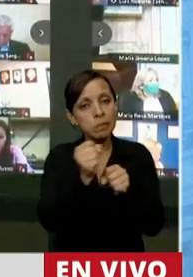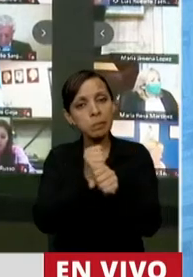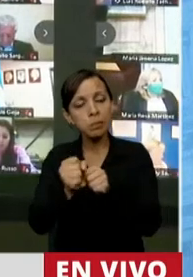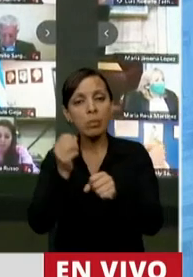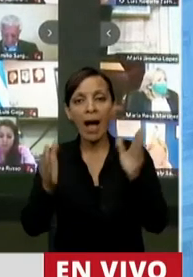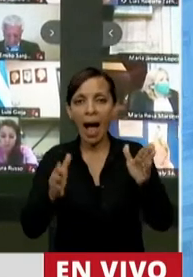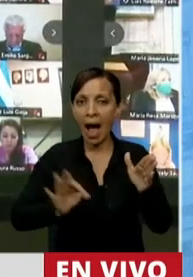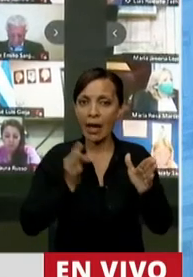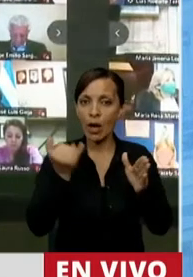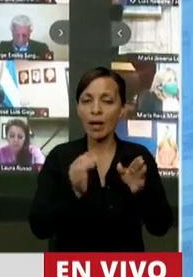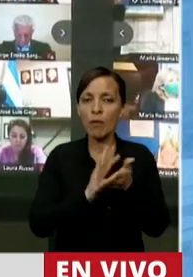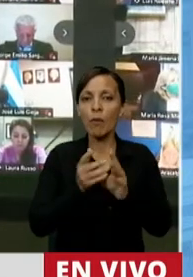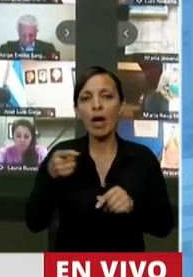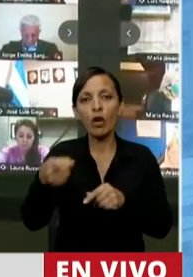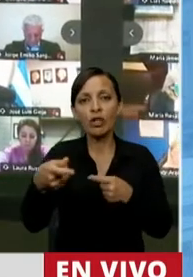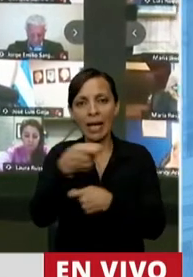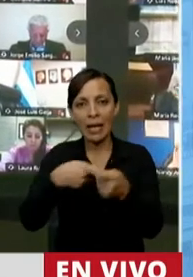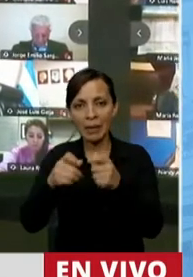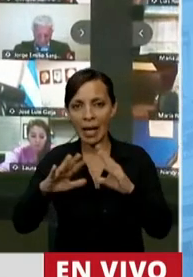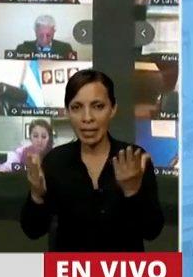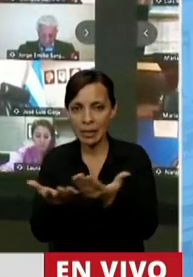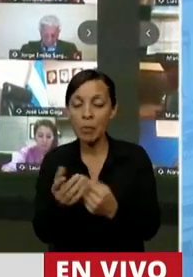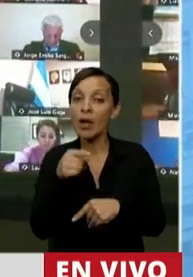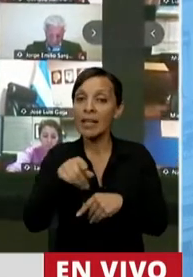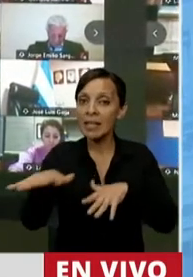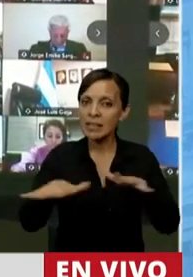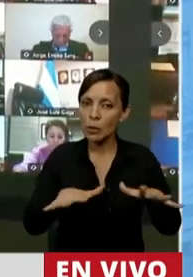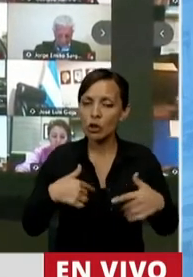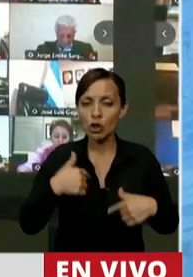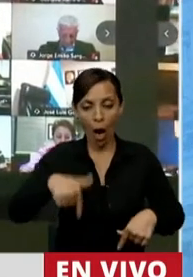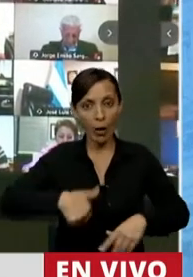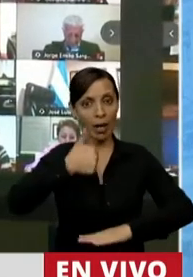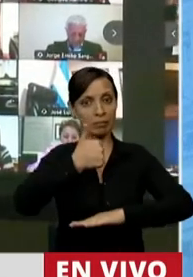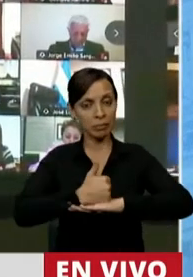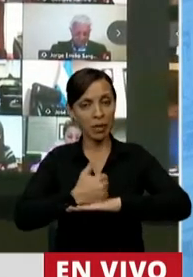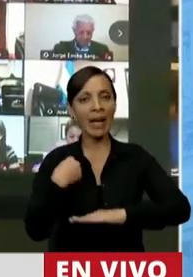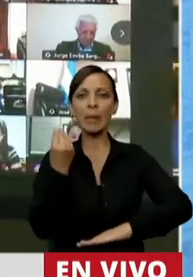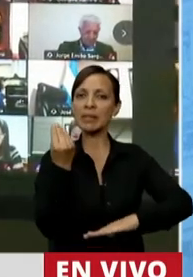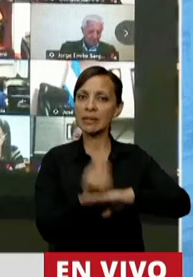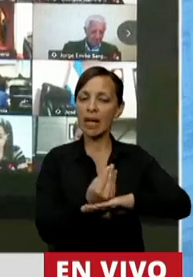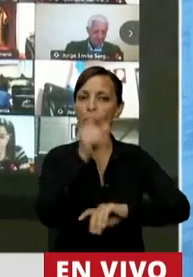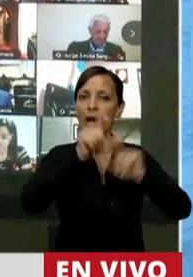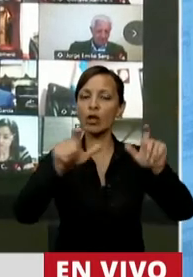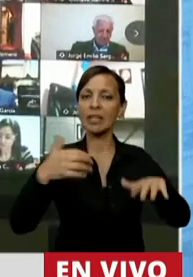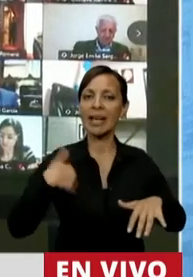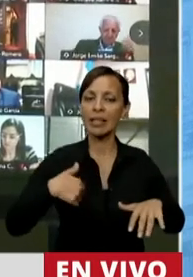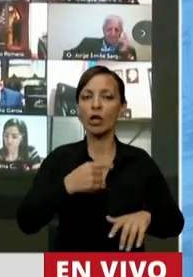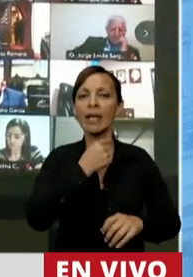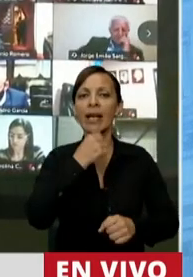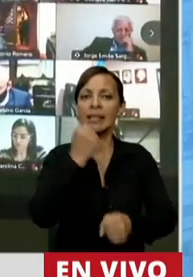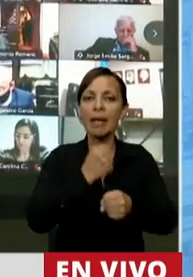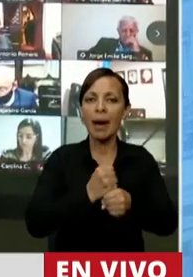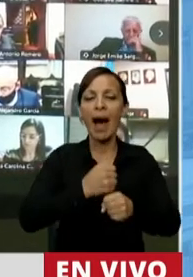tiene un sesgo anticapitalista. Y en este contexto, yo estoy sentado en esta banca representando a los argentinos que quieren trabajar,